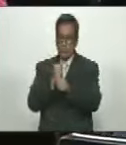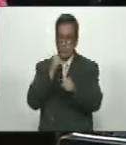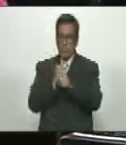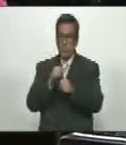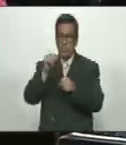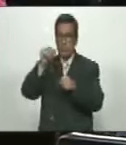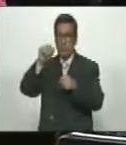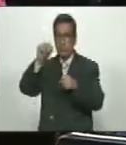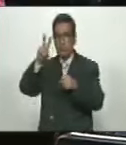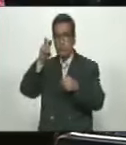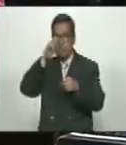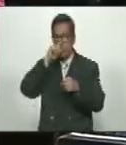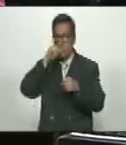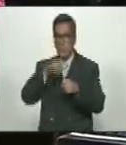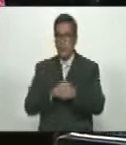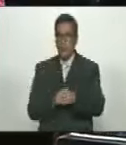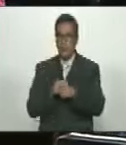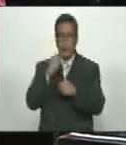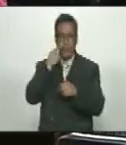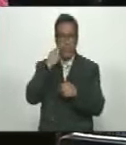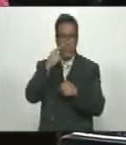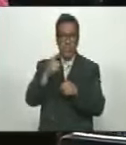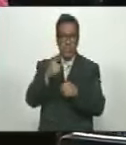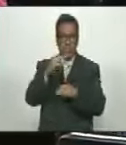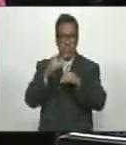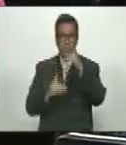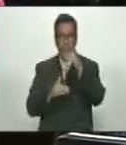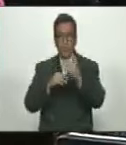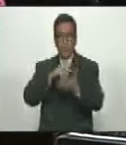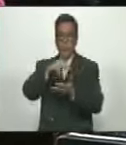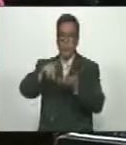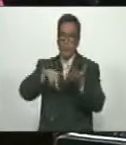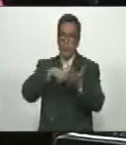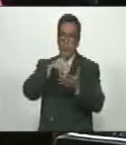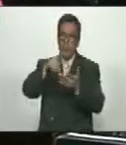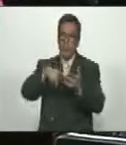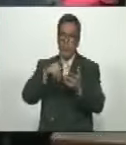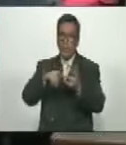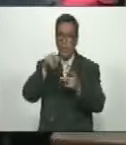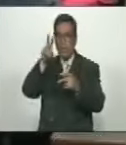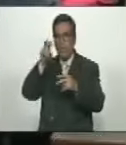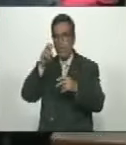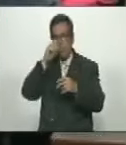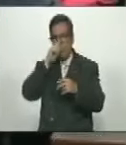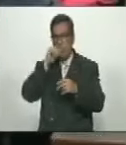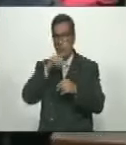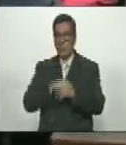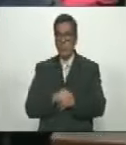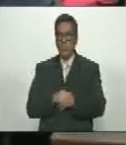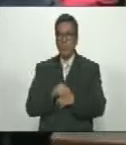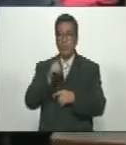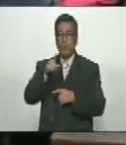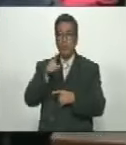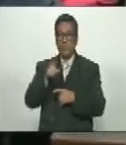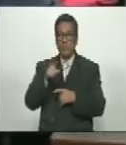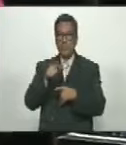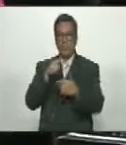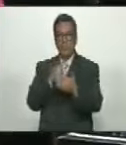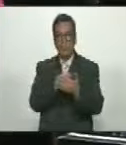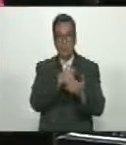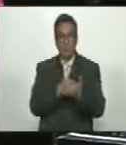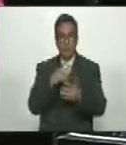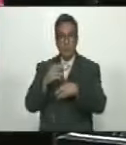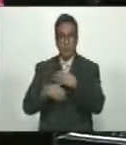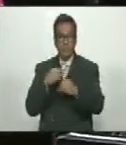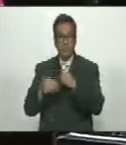ese nuevo periodo observamos los niveles de producción para ese nuevo periodo las inversiones que